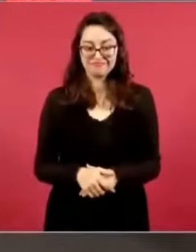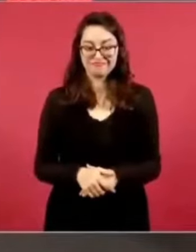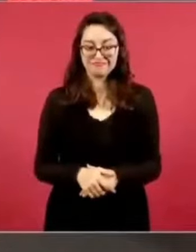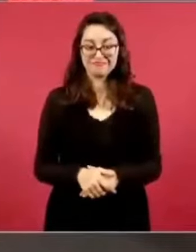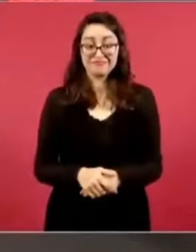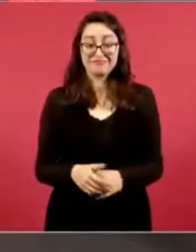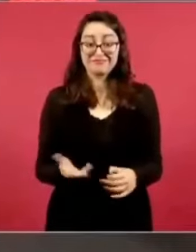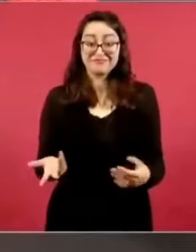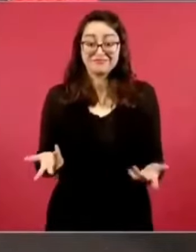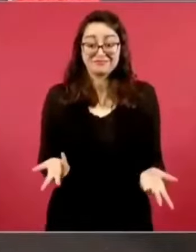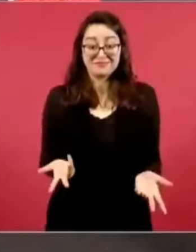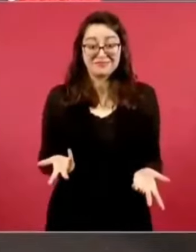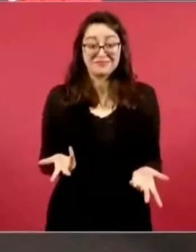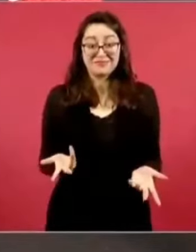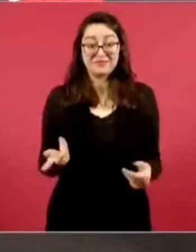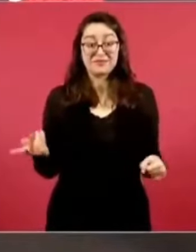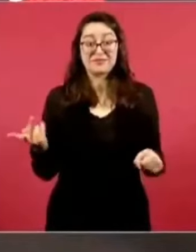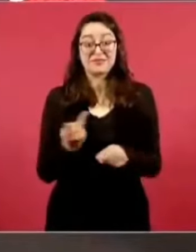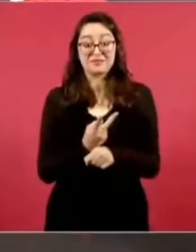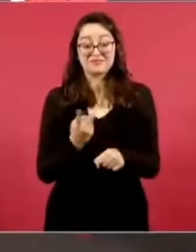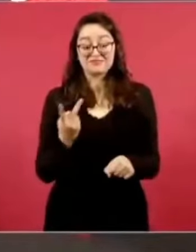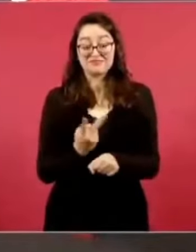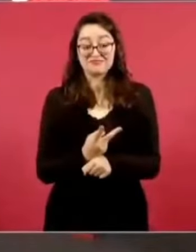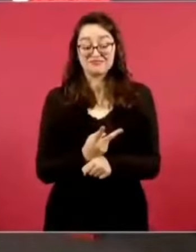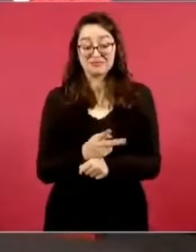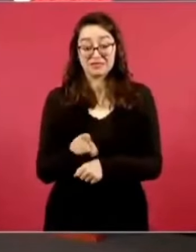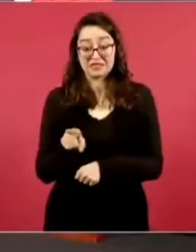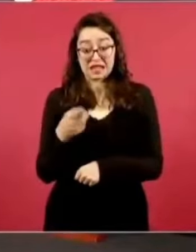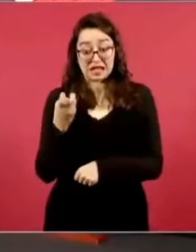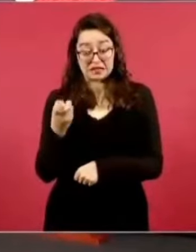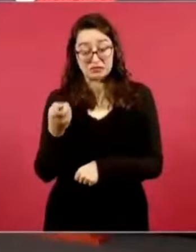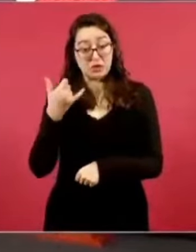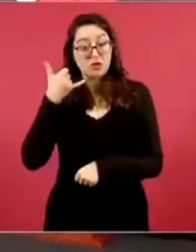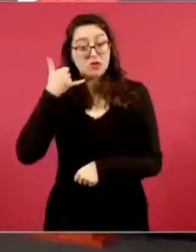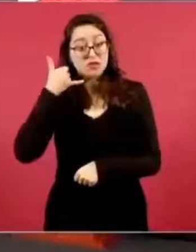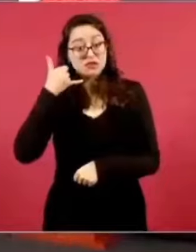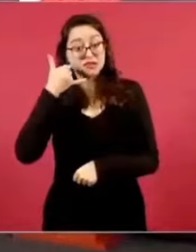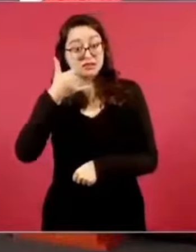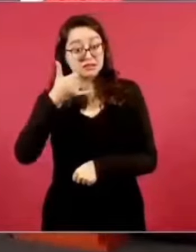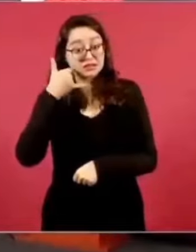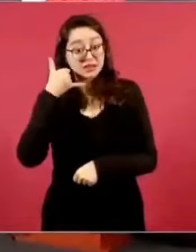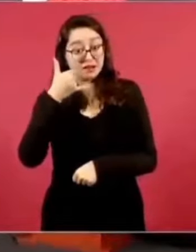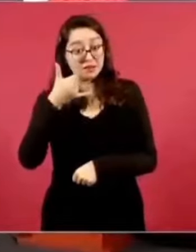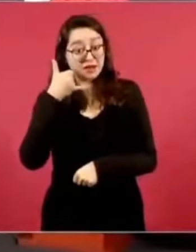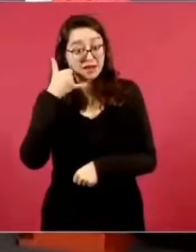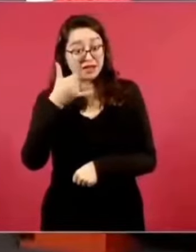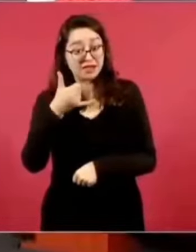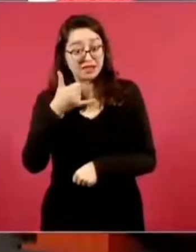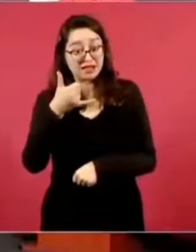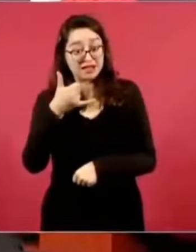llamadas que se hacen son de